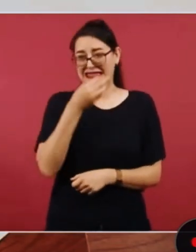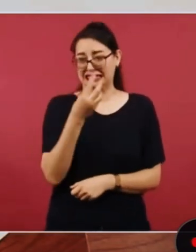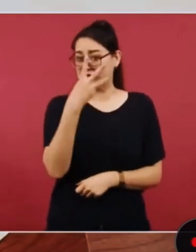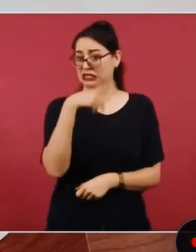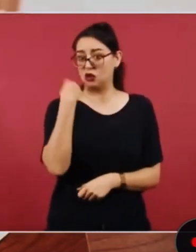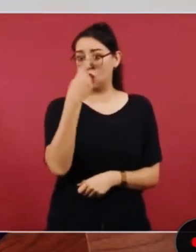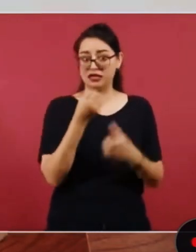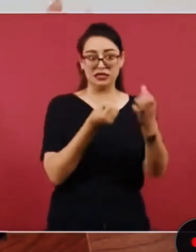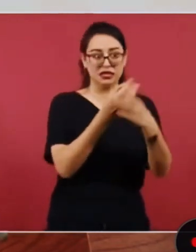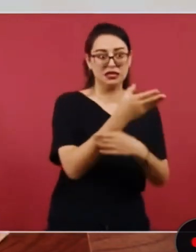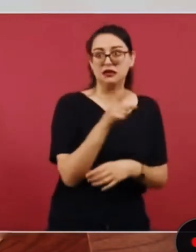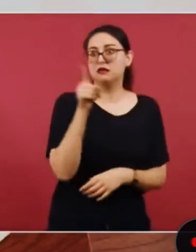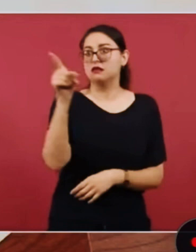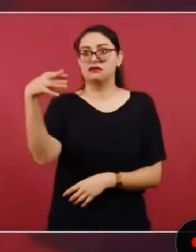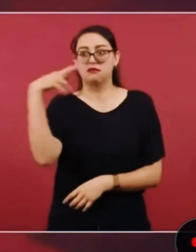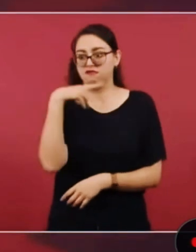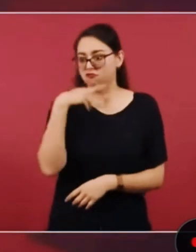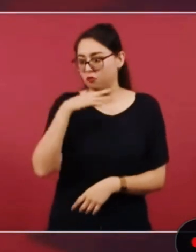¿eso